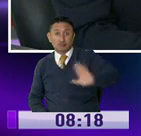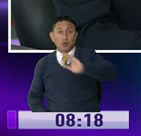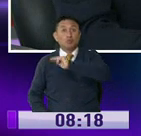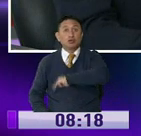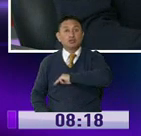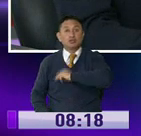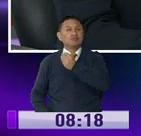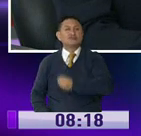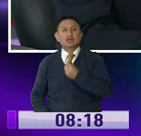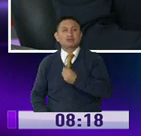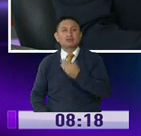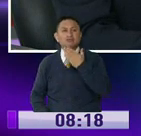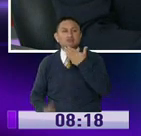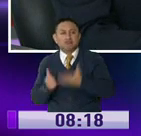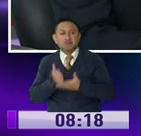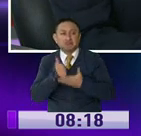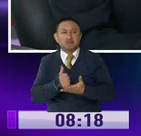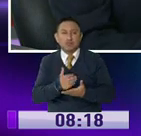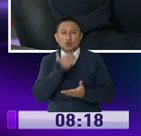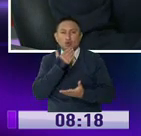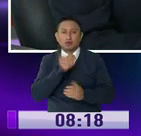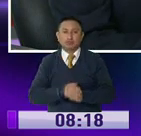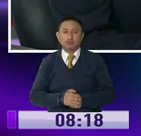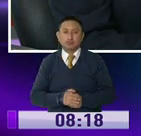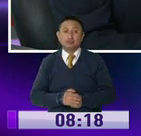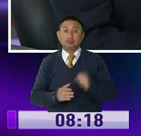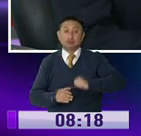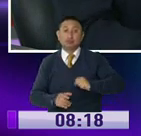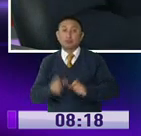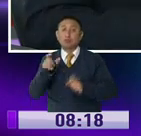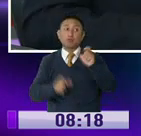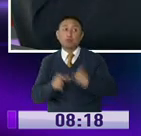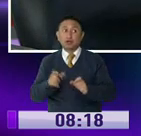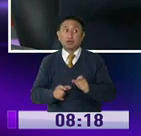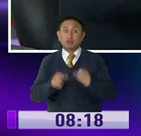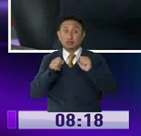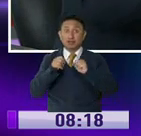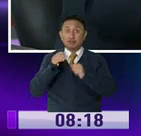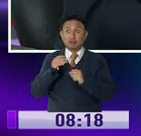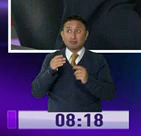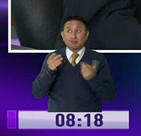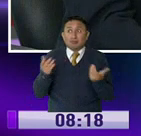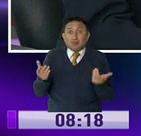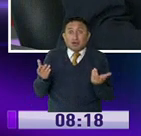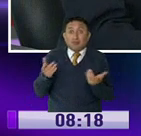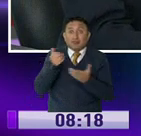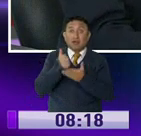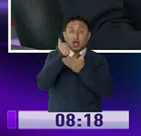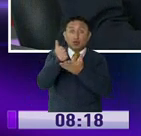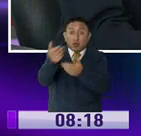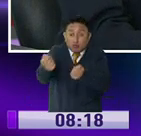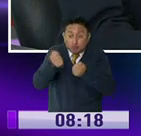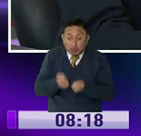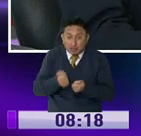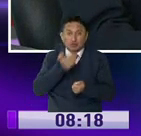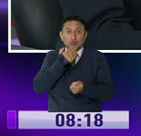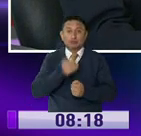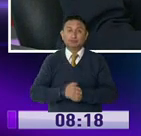municipio, ¿cómo están respondiendo y de qué manera la ciudadanía puede ir hacia esa ayuda que están realizando?